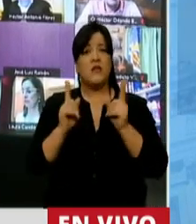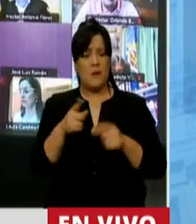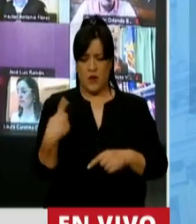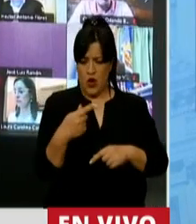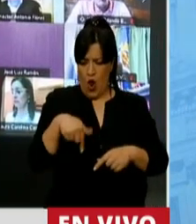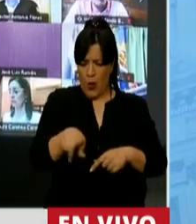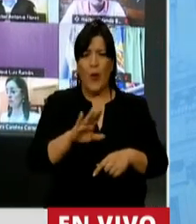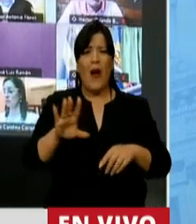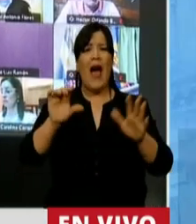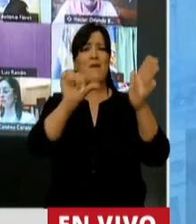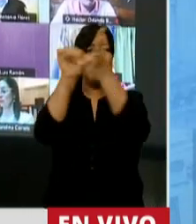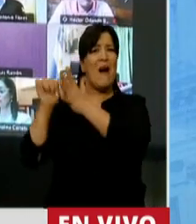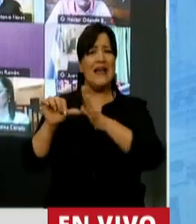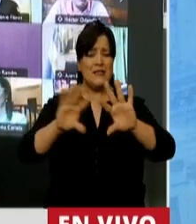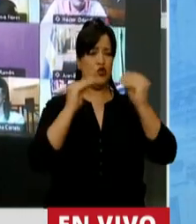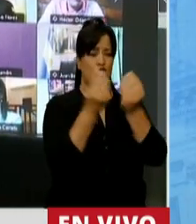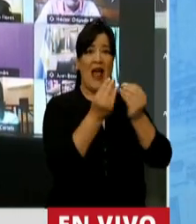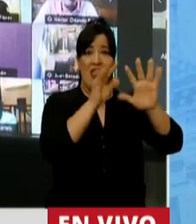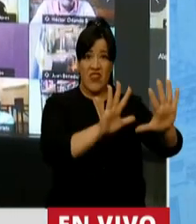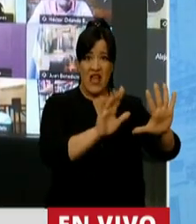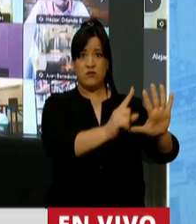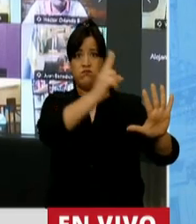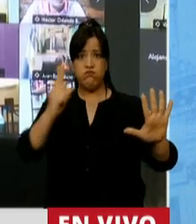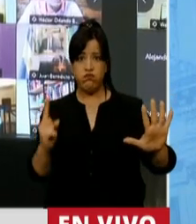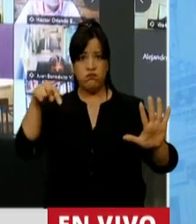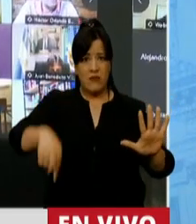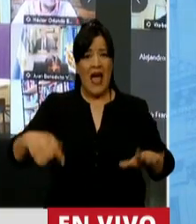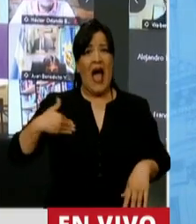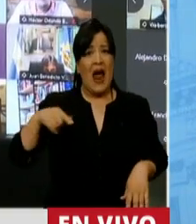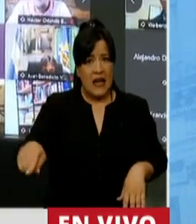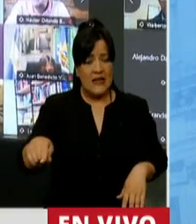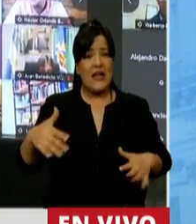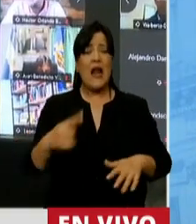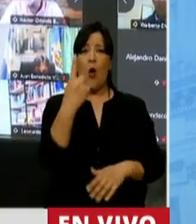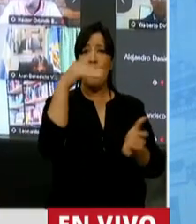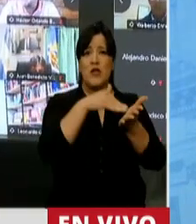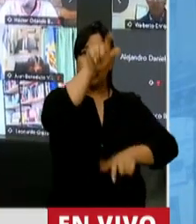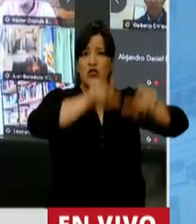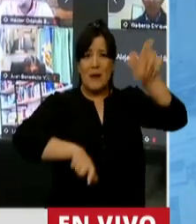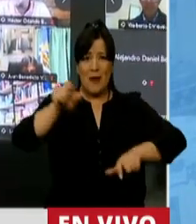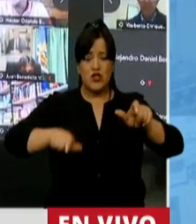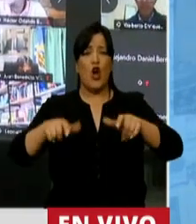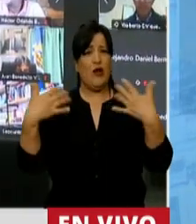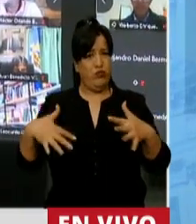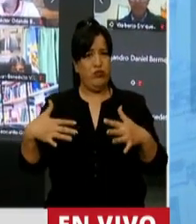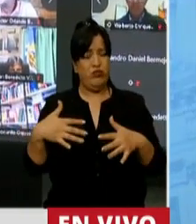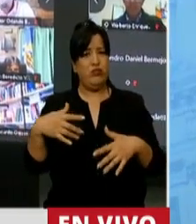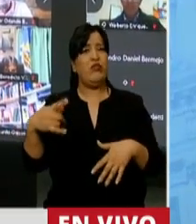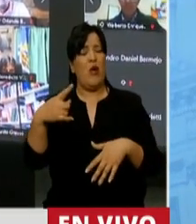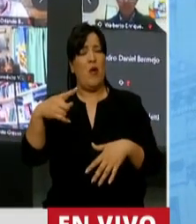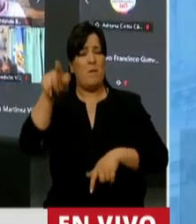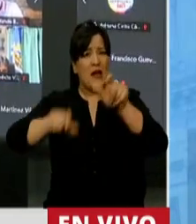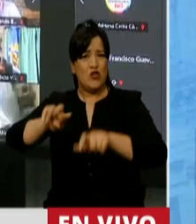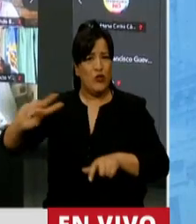los 10 países con mayor cantidad de fallecidos por millón. Y ustedes recordarán